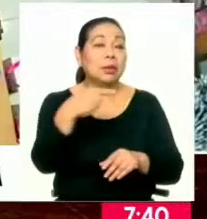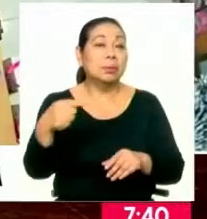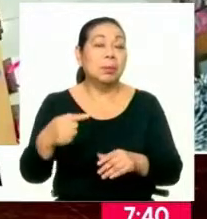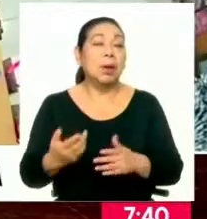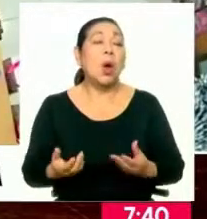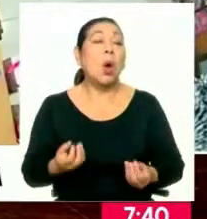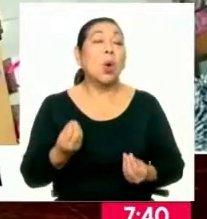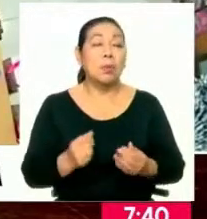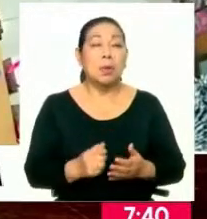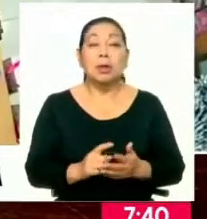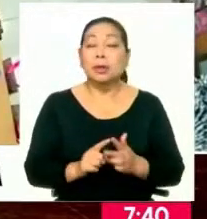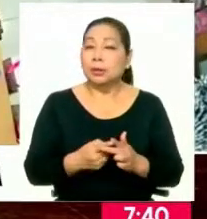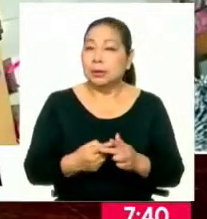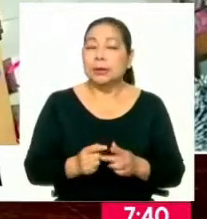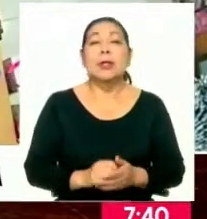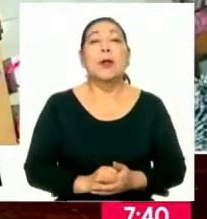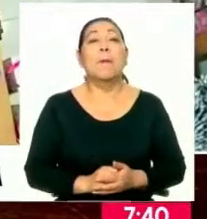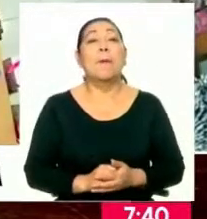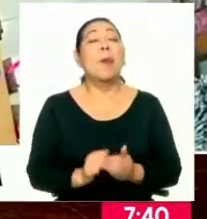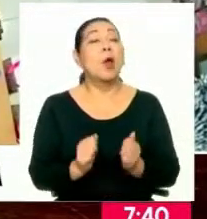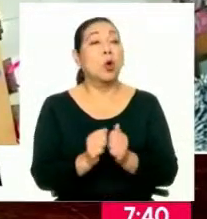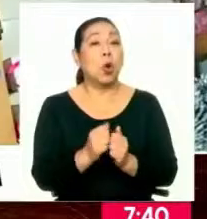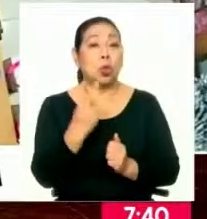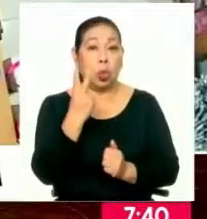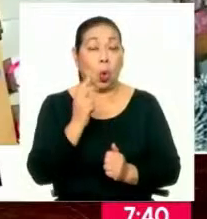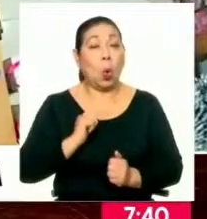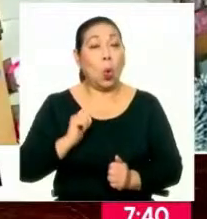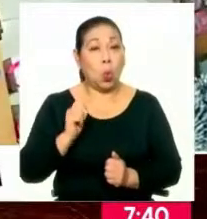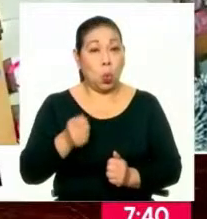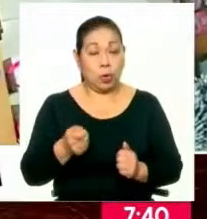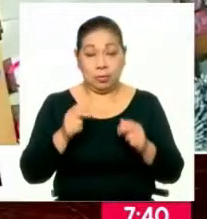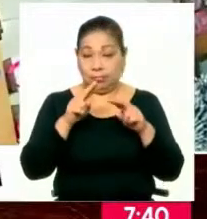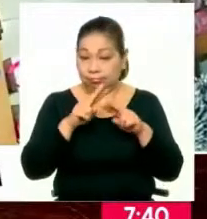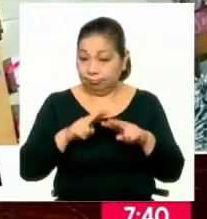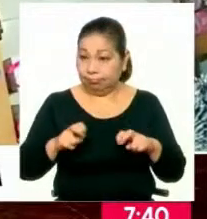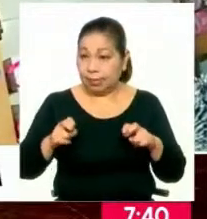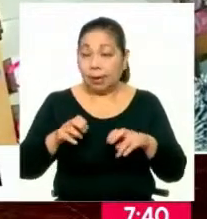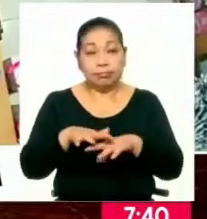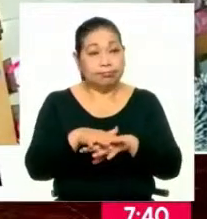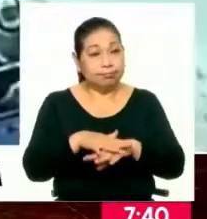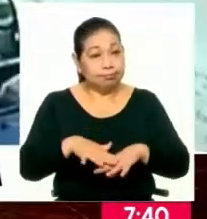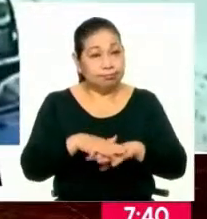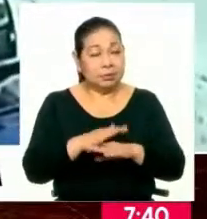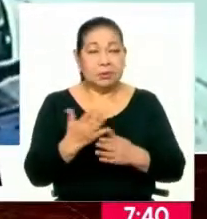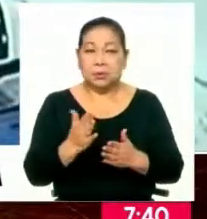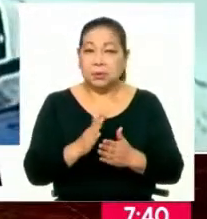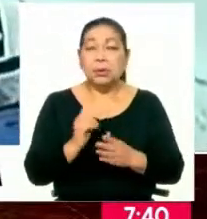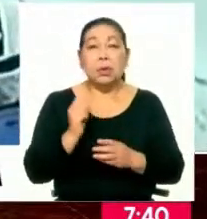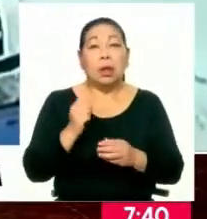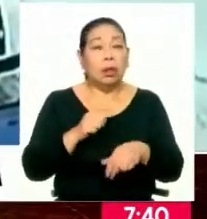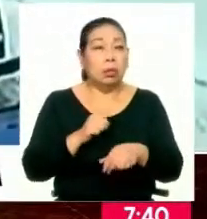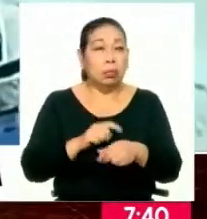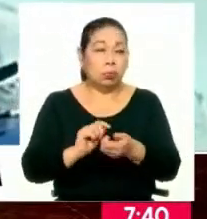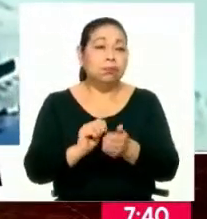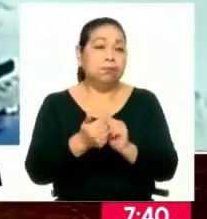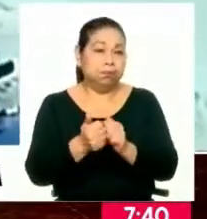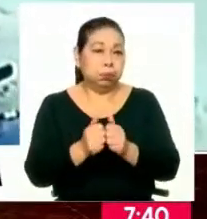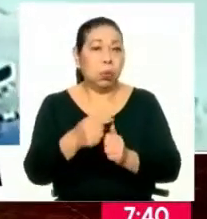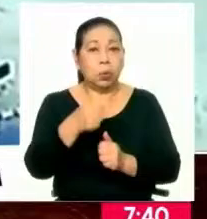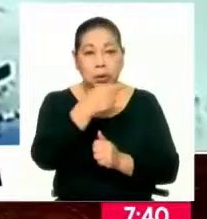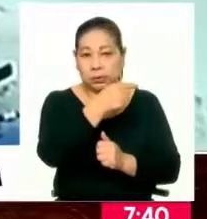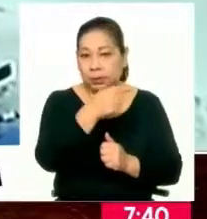Bueno, estamos iniciando con dos jueces de investigación preparatoria que hacen turno de manera